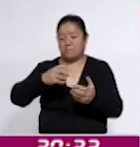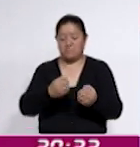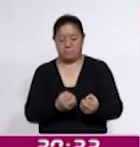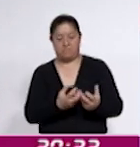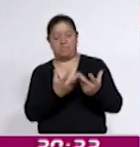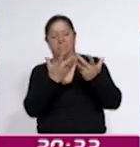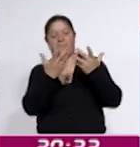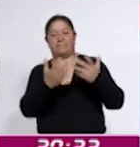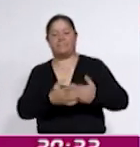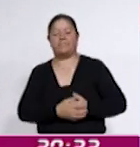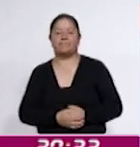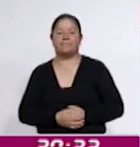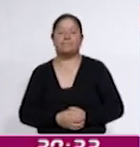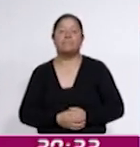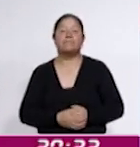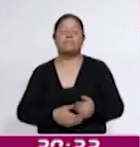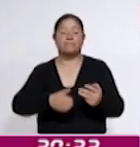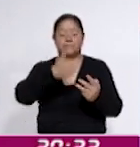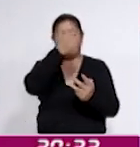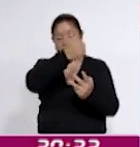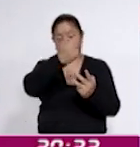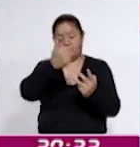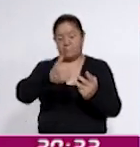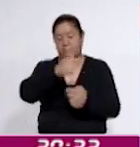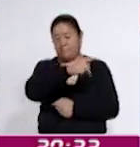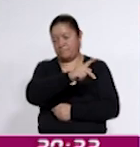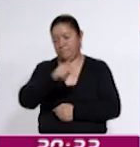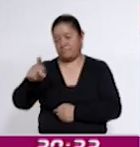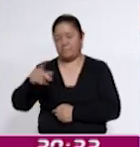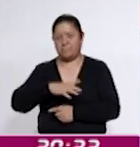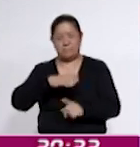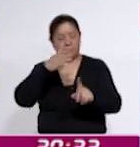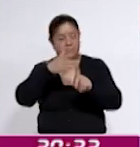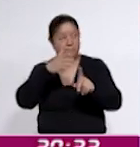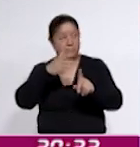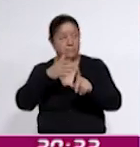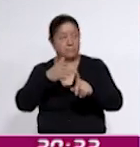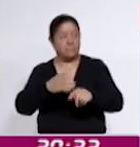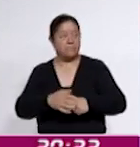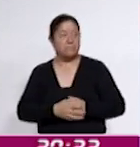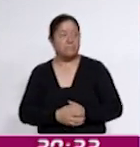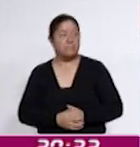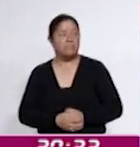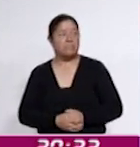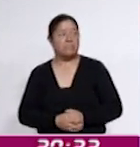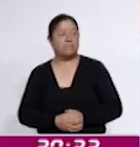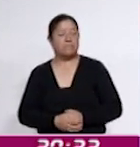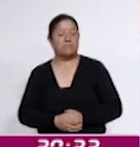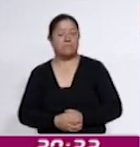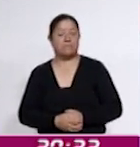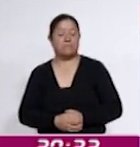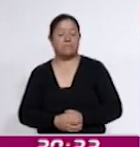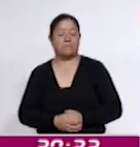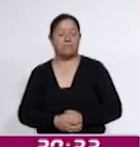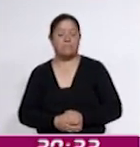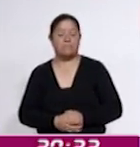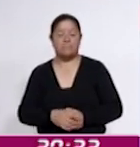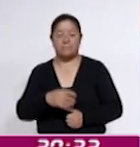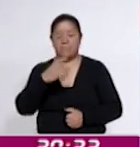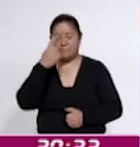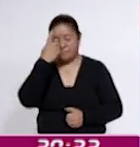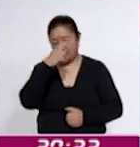pues tienen como ciertos objetivos a tratar dentro de su ejecución.